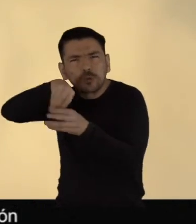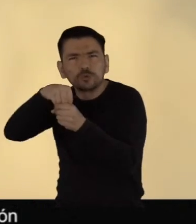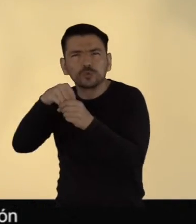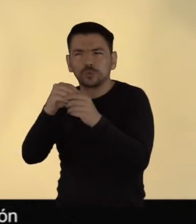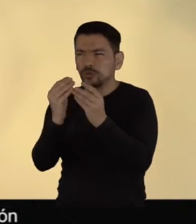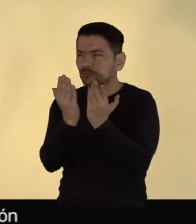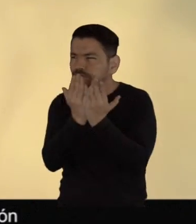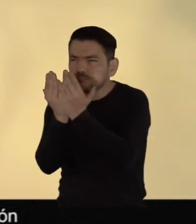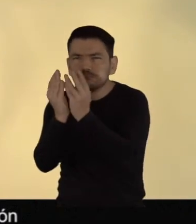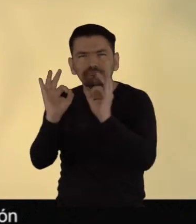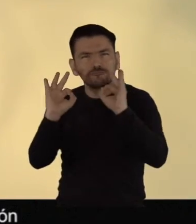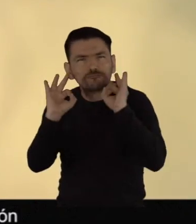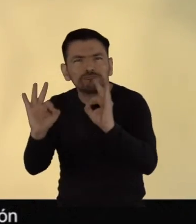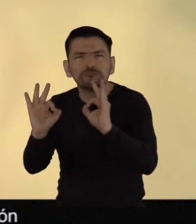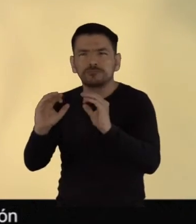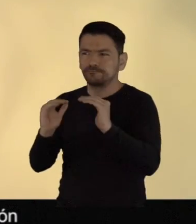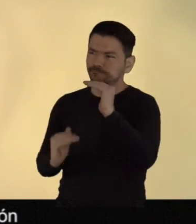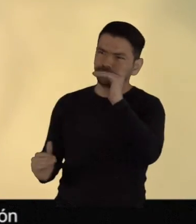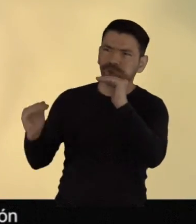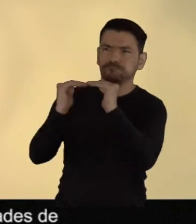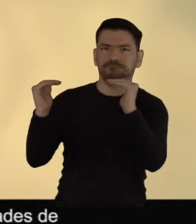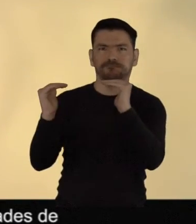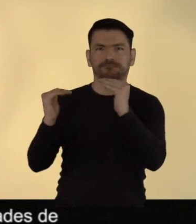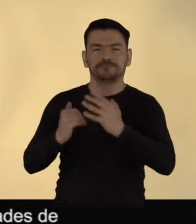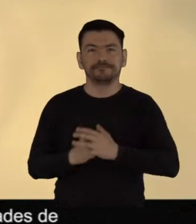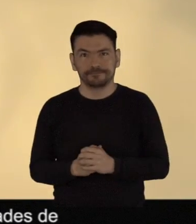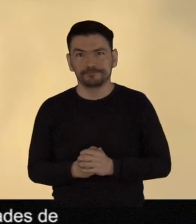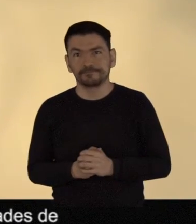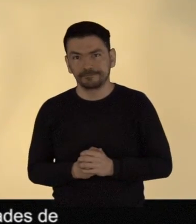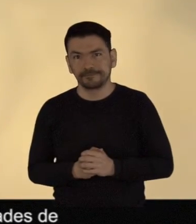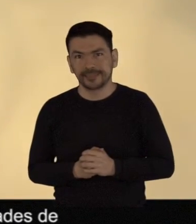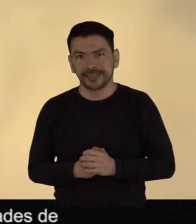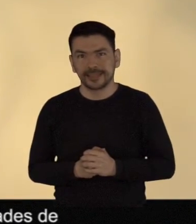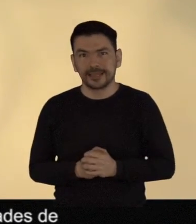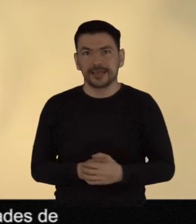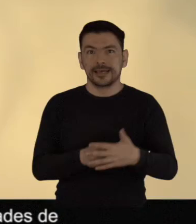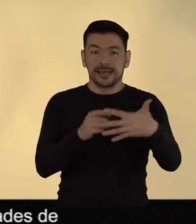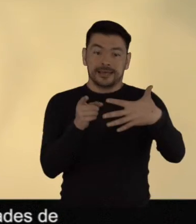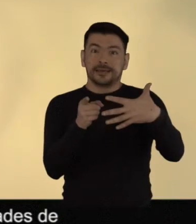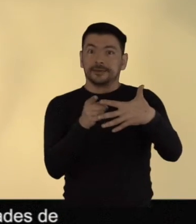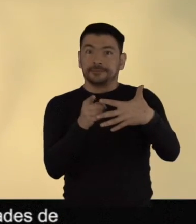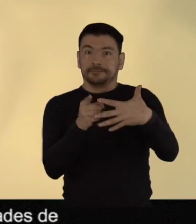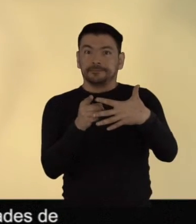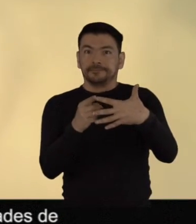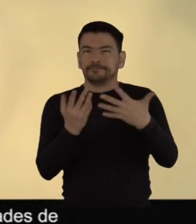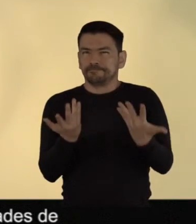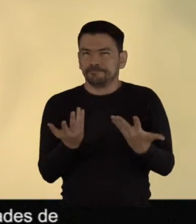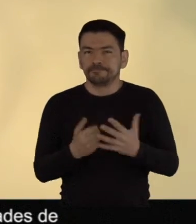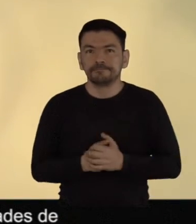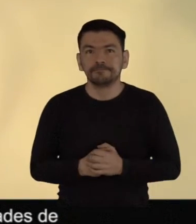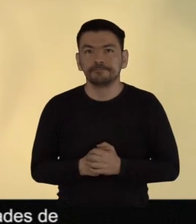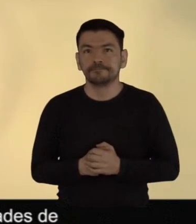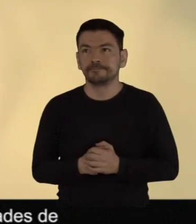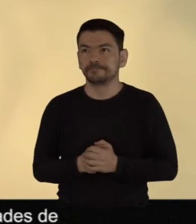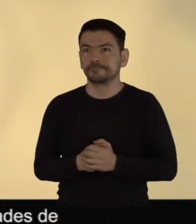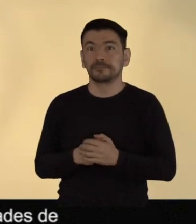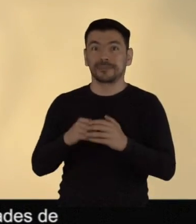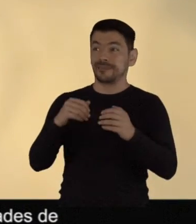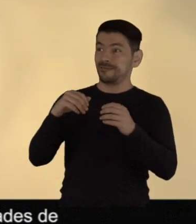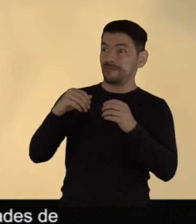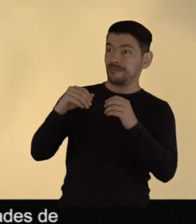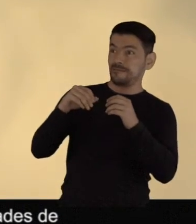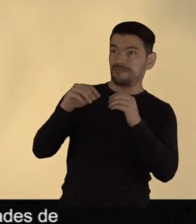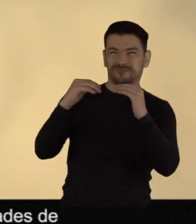equilibrada e inclusiva. Segundo, mejor acceso a oportunidades de educación a